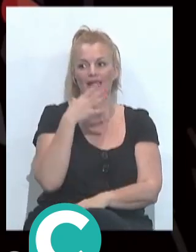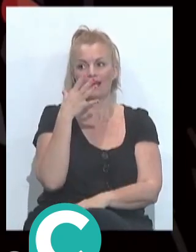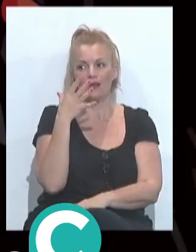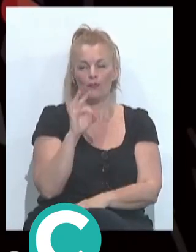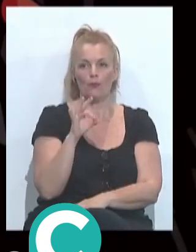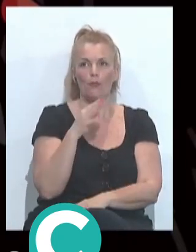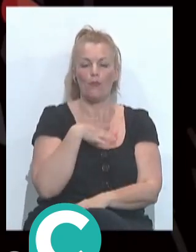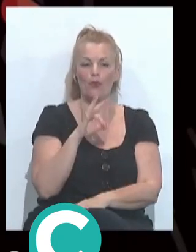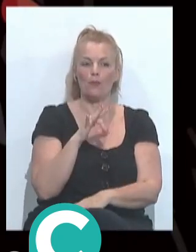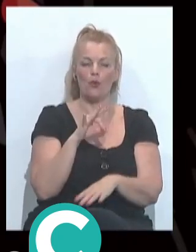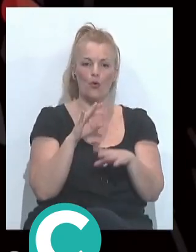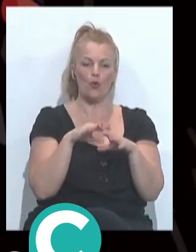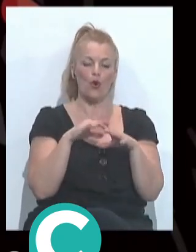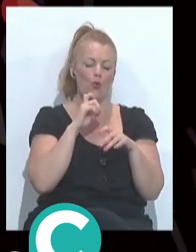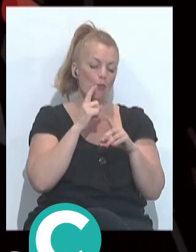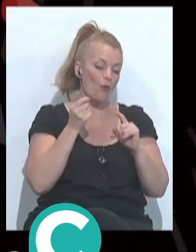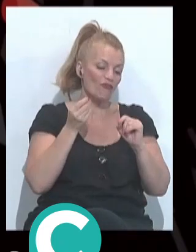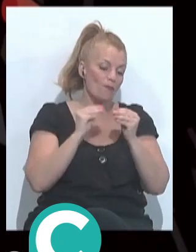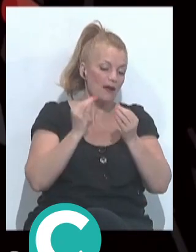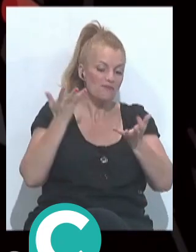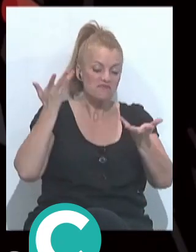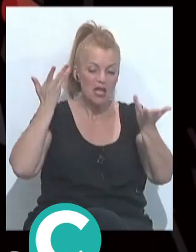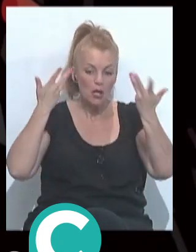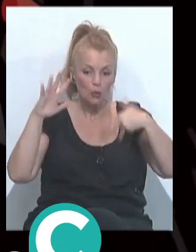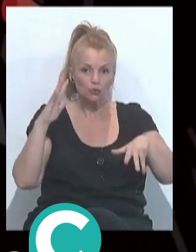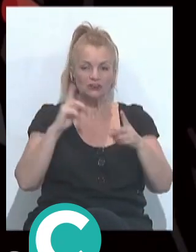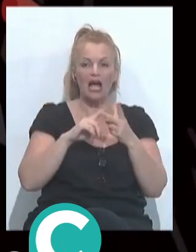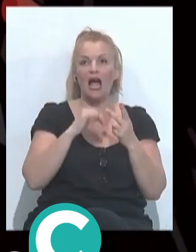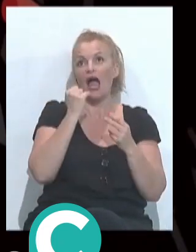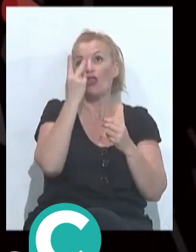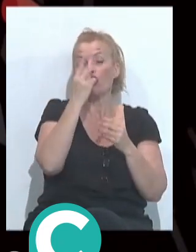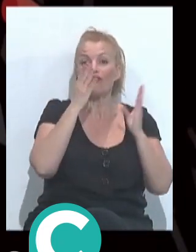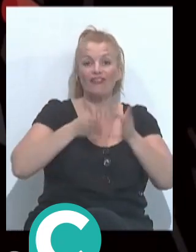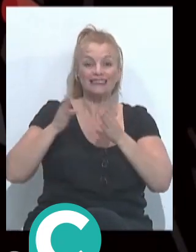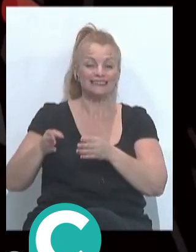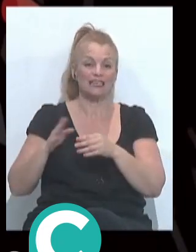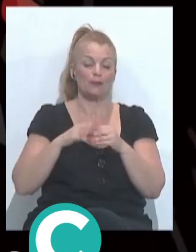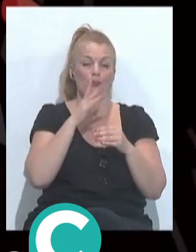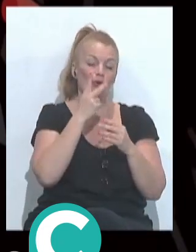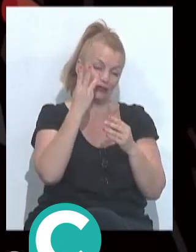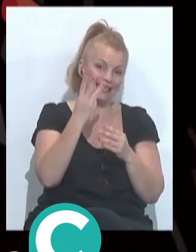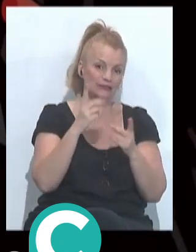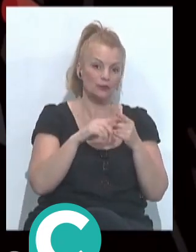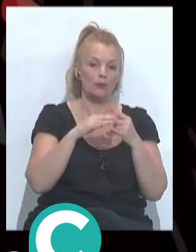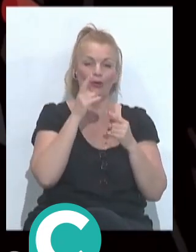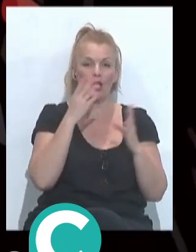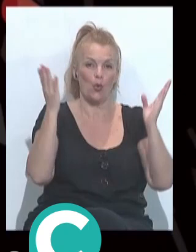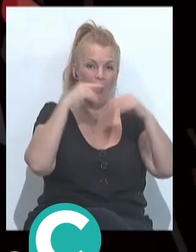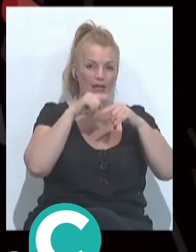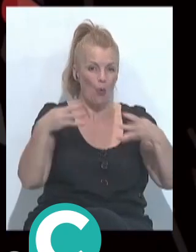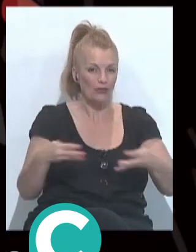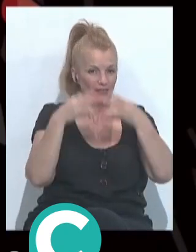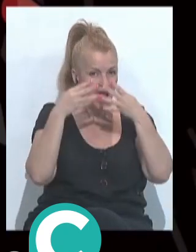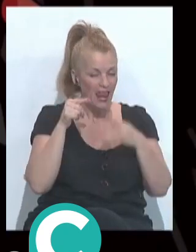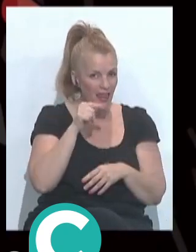quizás podemos tomar como excusa que ha habido solo dos fases, ha faltado tres, que ha faltado una de por medio, que de